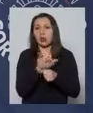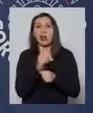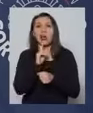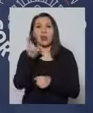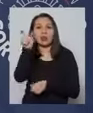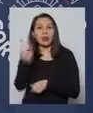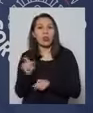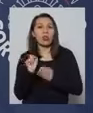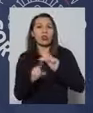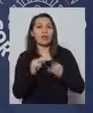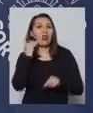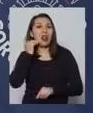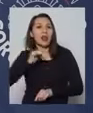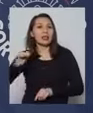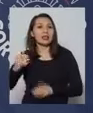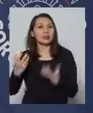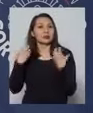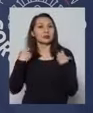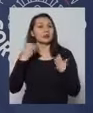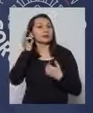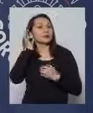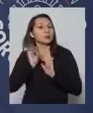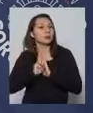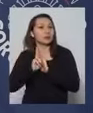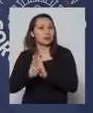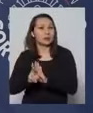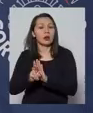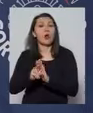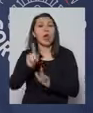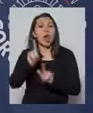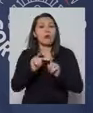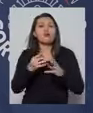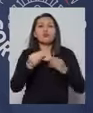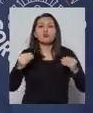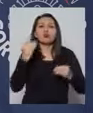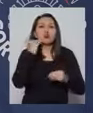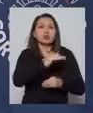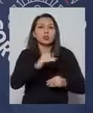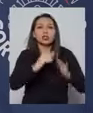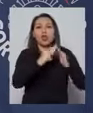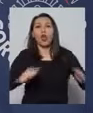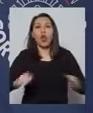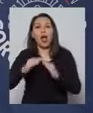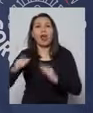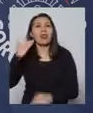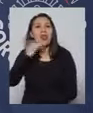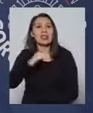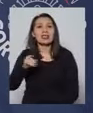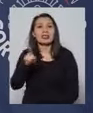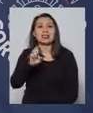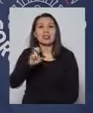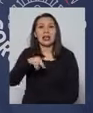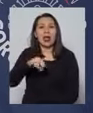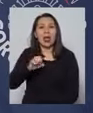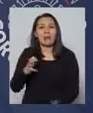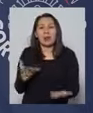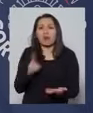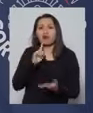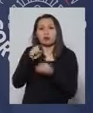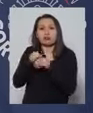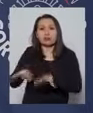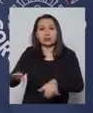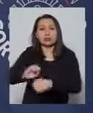defensora de la niñez, respecto a 20 niños que estarían contagiados de COVID-19 en los residencias de los hogares del Sename. ¿Qué información tiene usted?